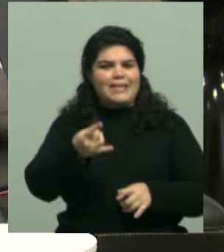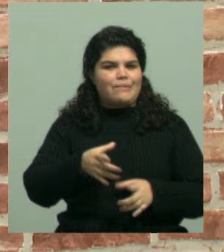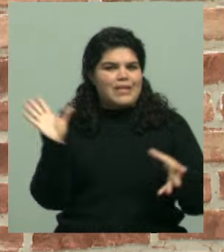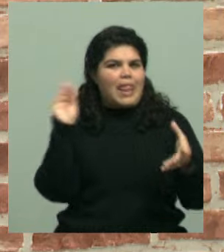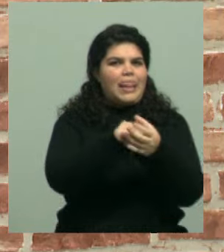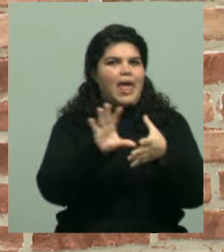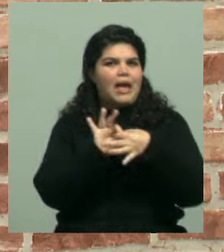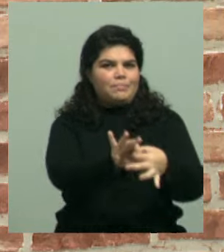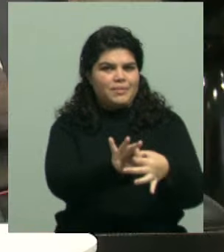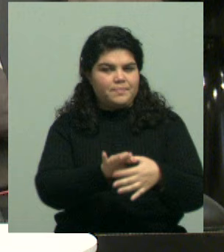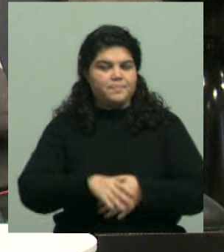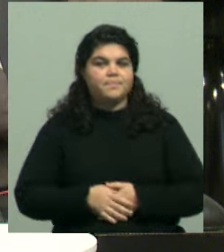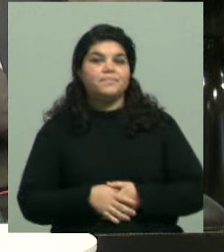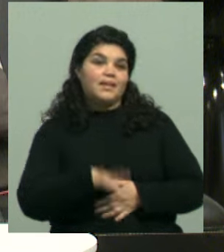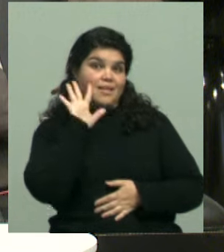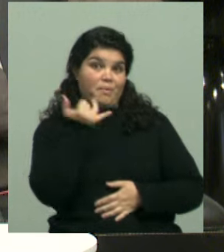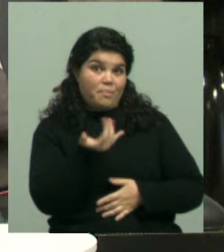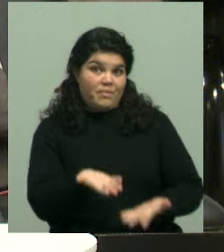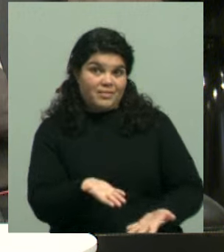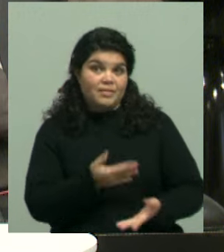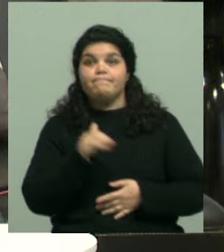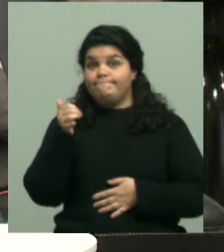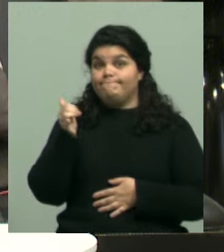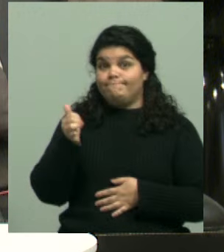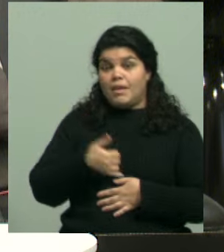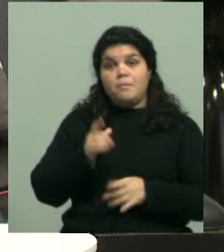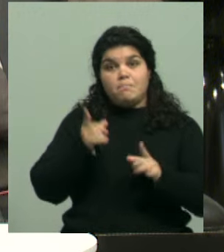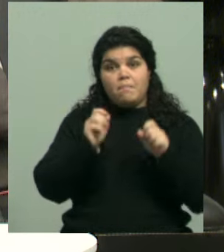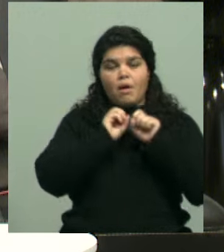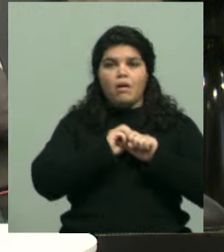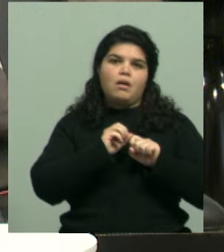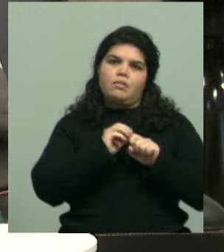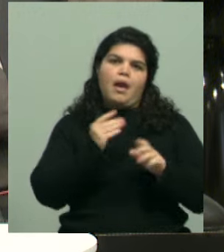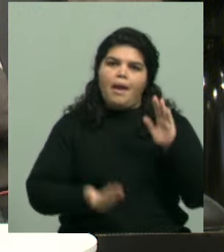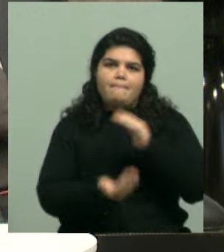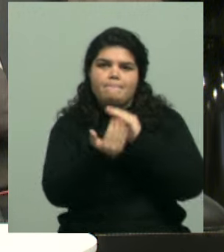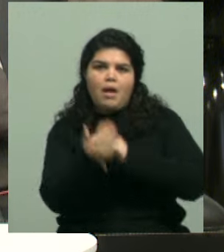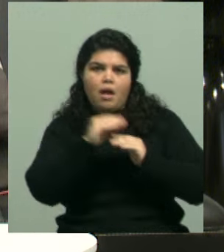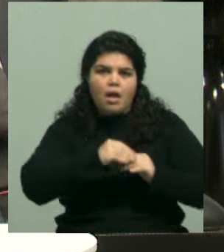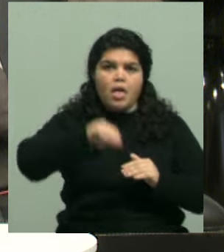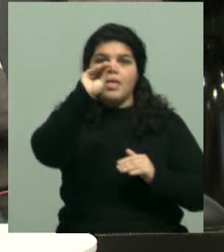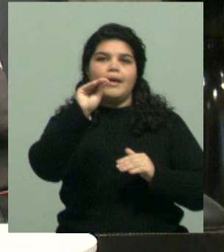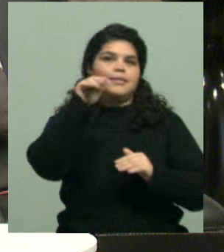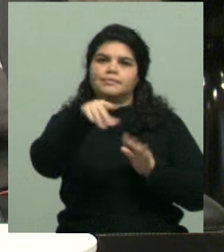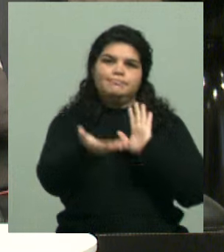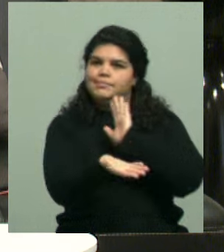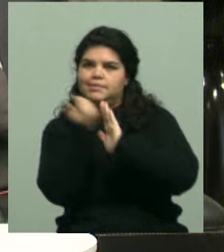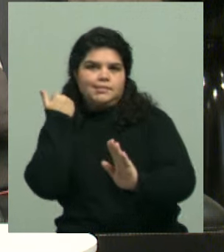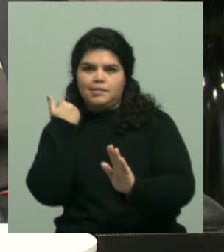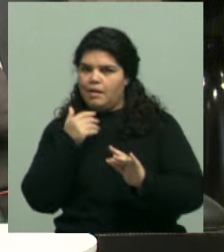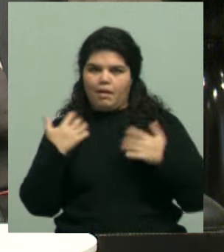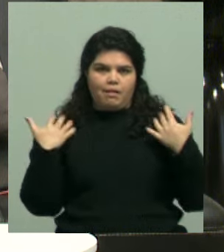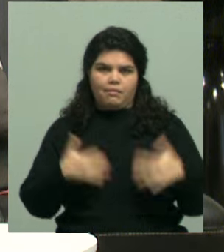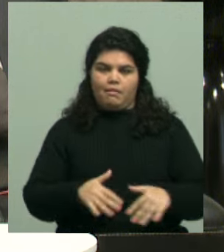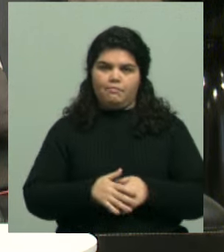se dieron cuenta, exactamente. Se dieron cuenta y porque se dieron cuenta bajaron la imagen de todos los portales. Incluso de las redes sociales, bien